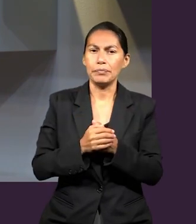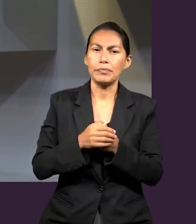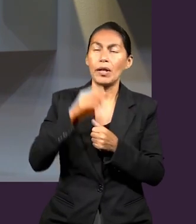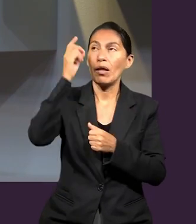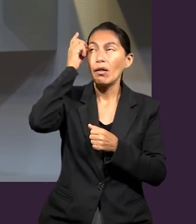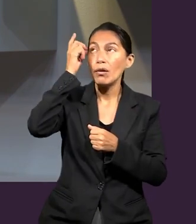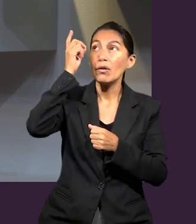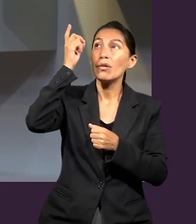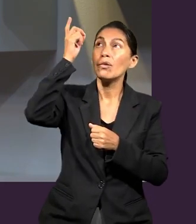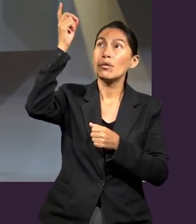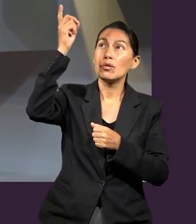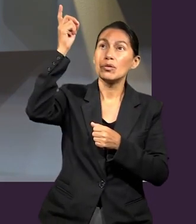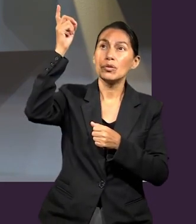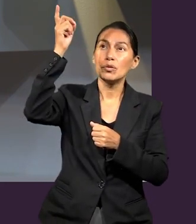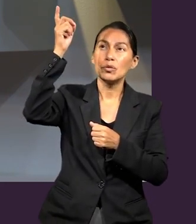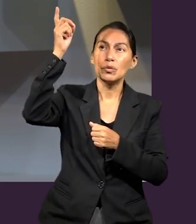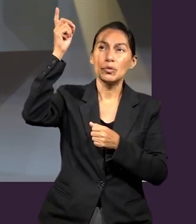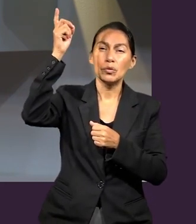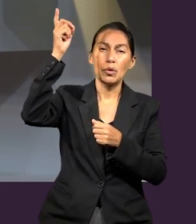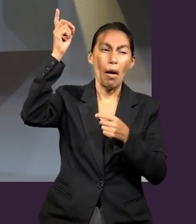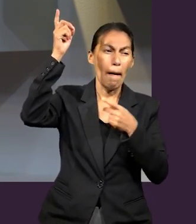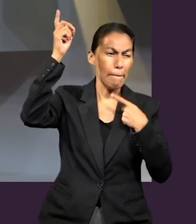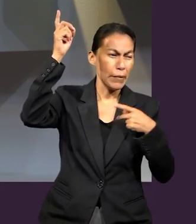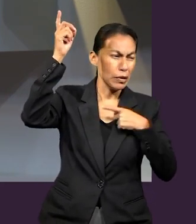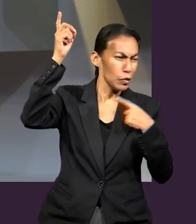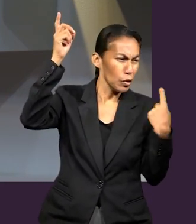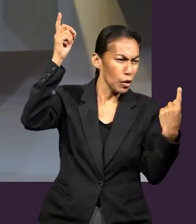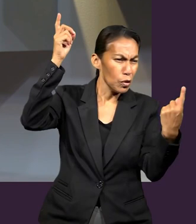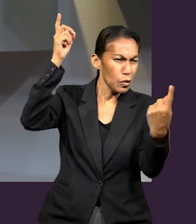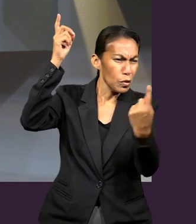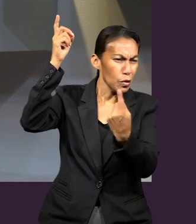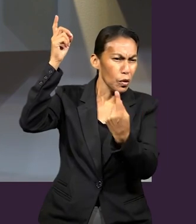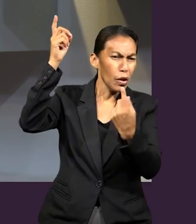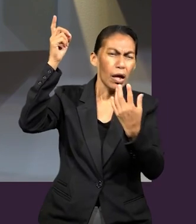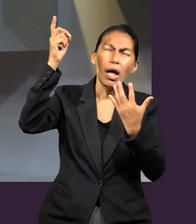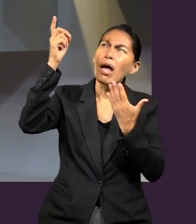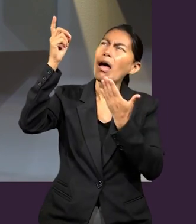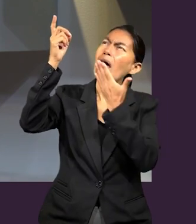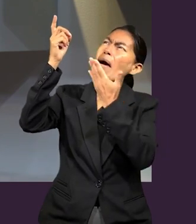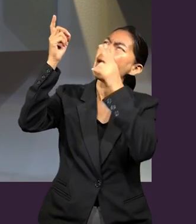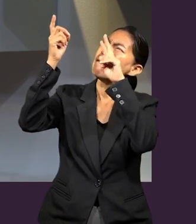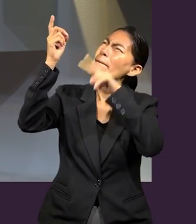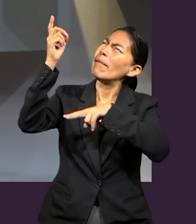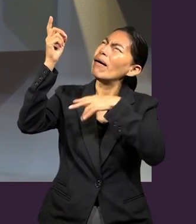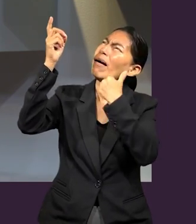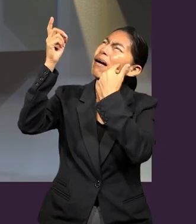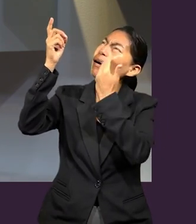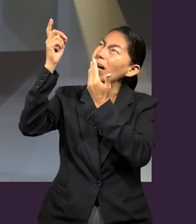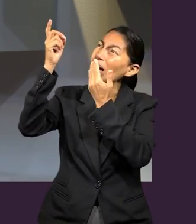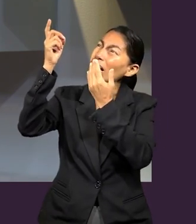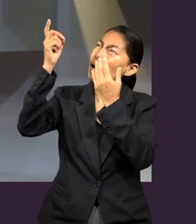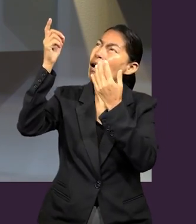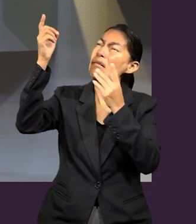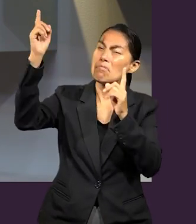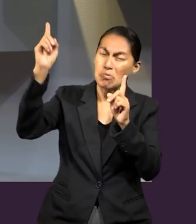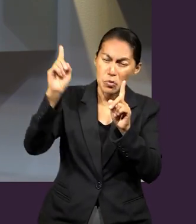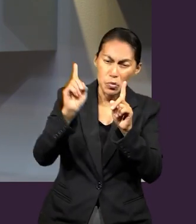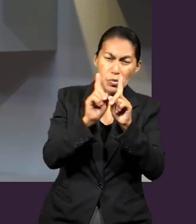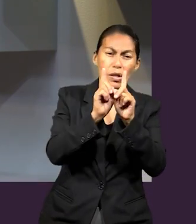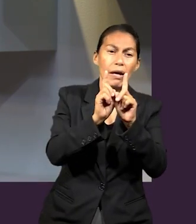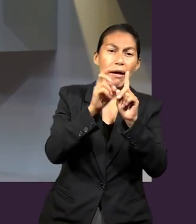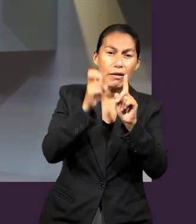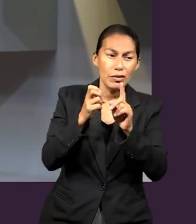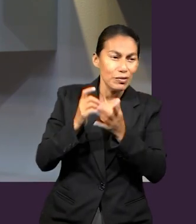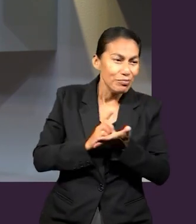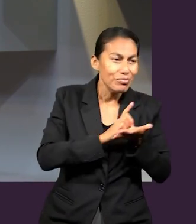Ella dice, Dios estará con todo aquel que tiene el sincero deseo de conocer la verdad para